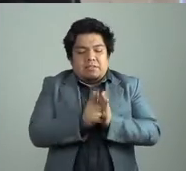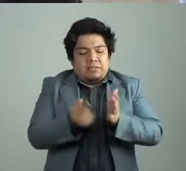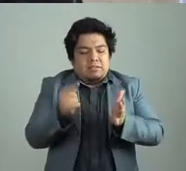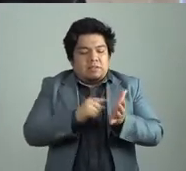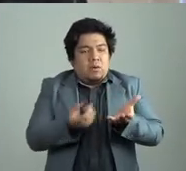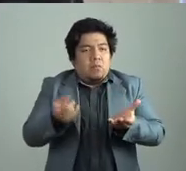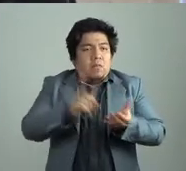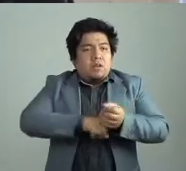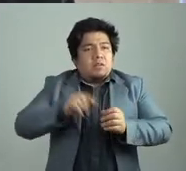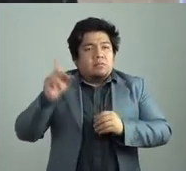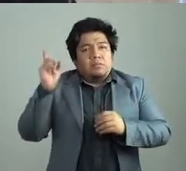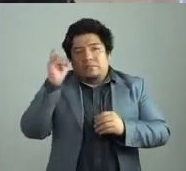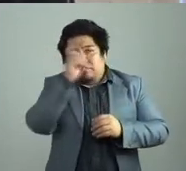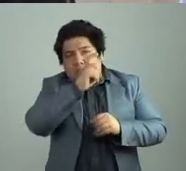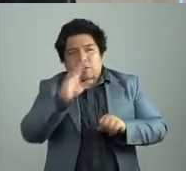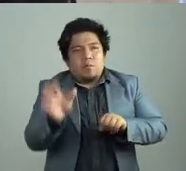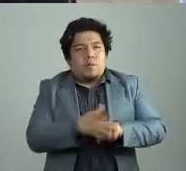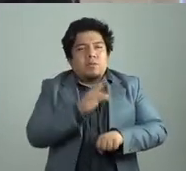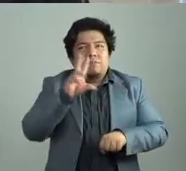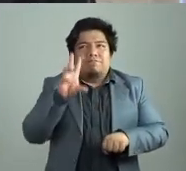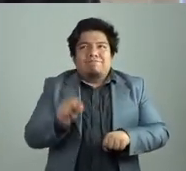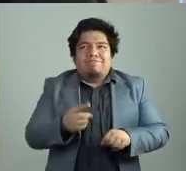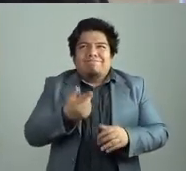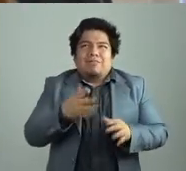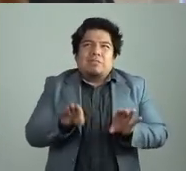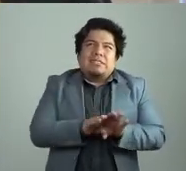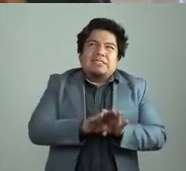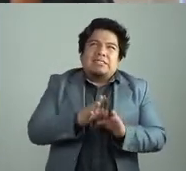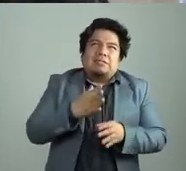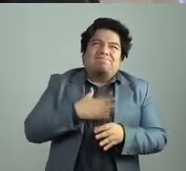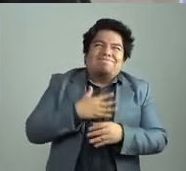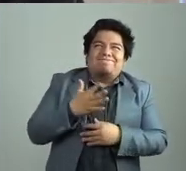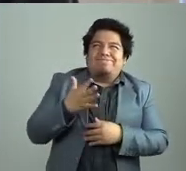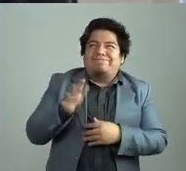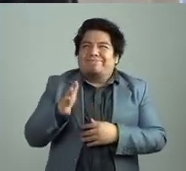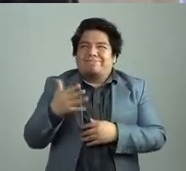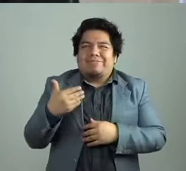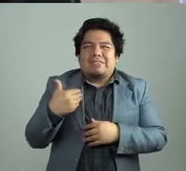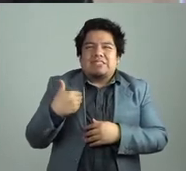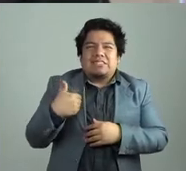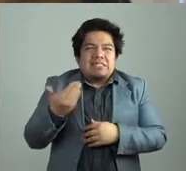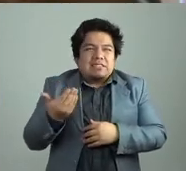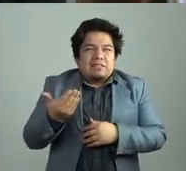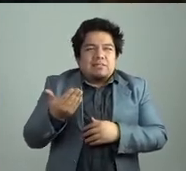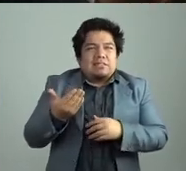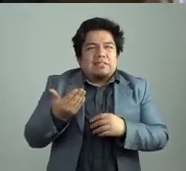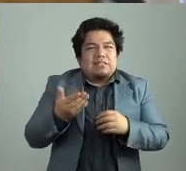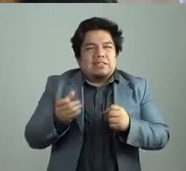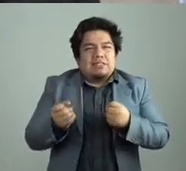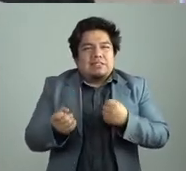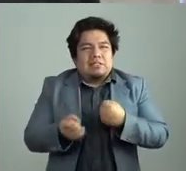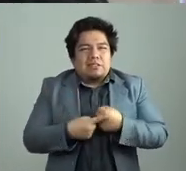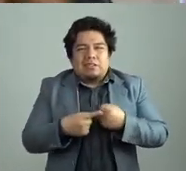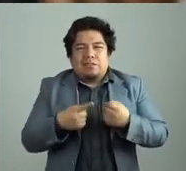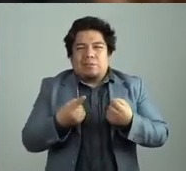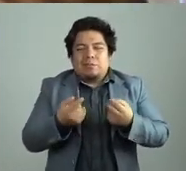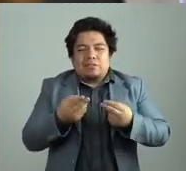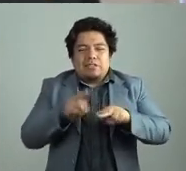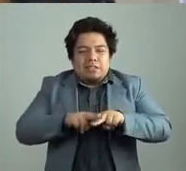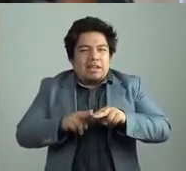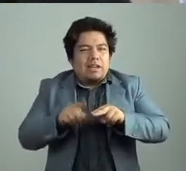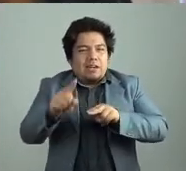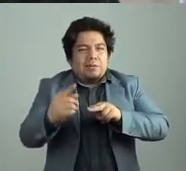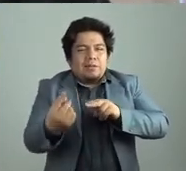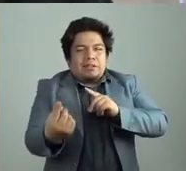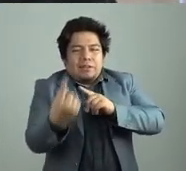¿no? Por eso yo nunca he confiado mucho en, no sé, en contar algo de manera directa o algo